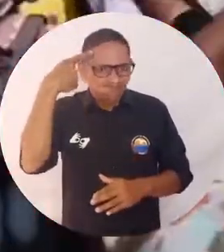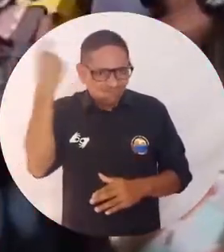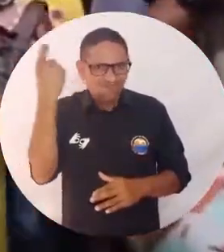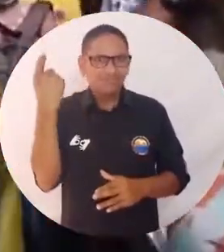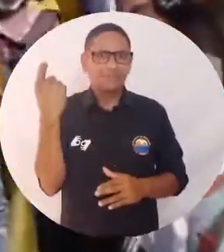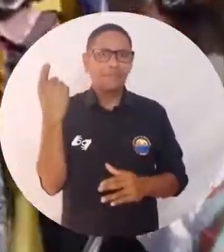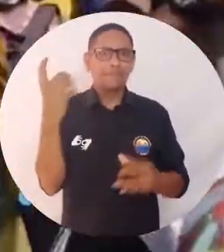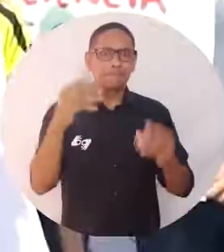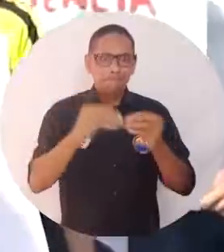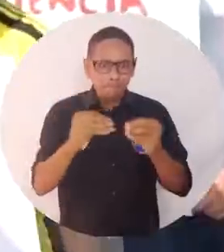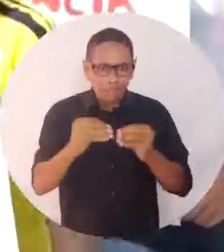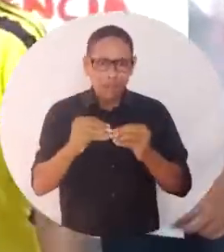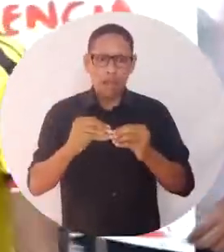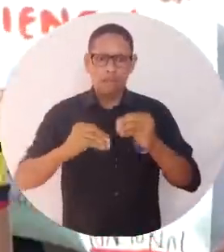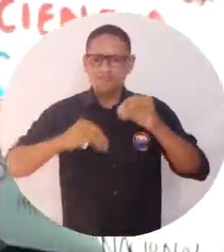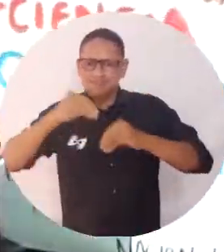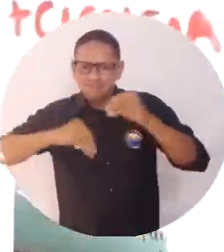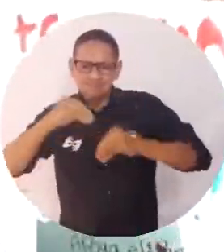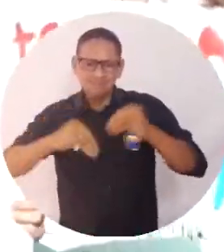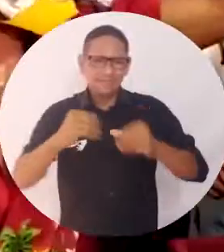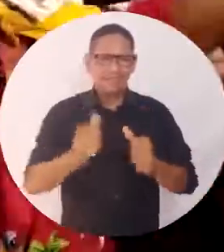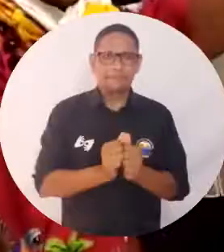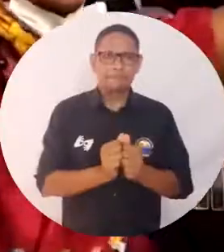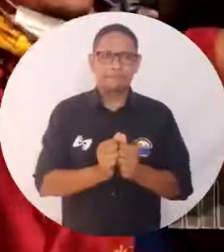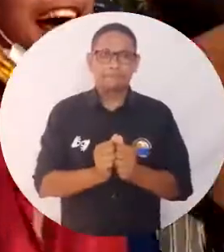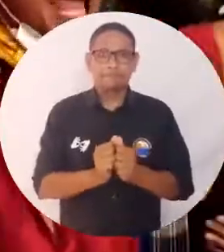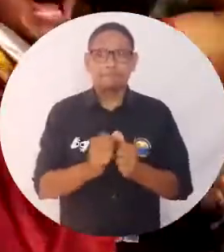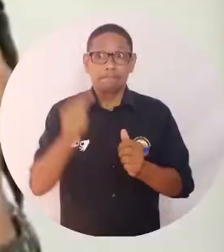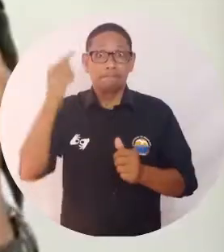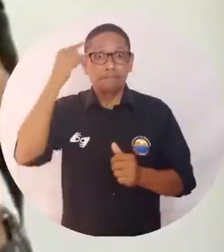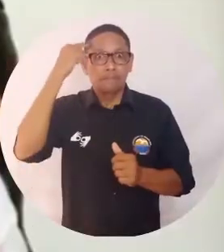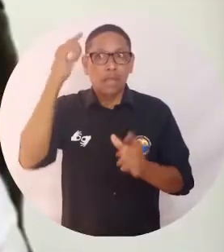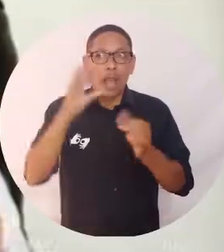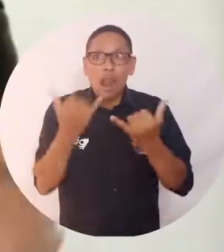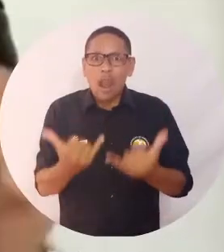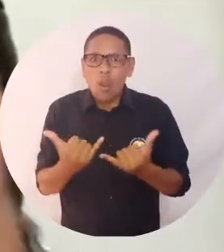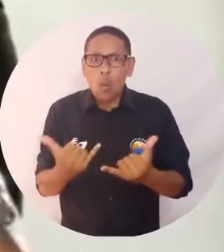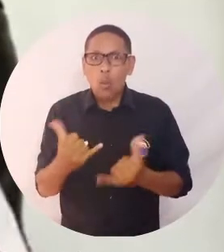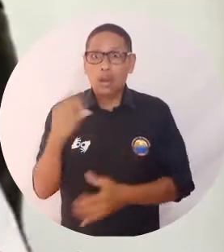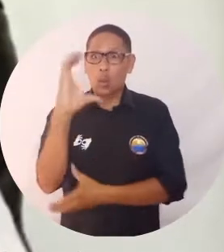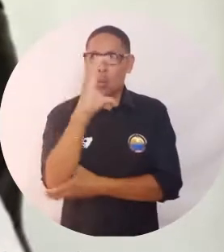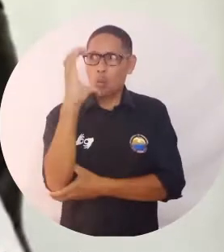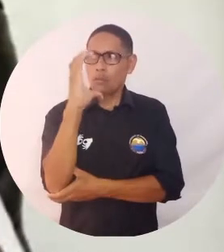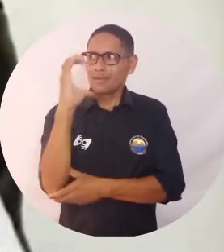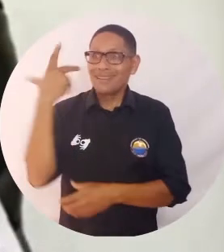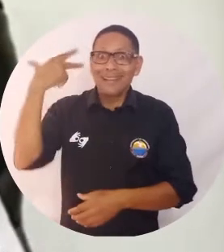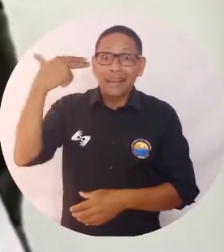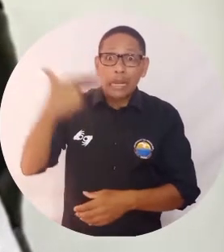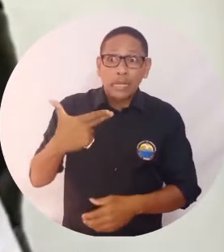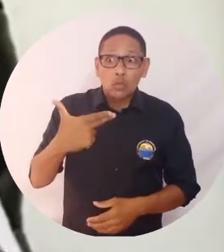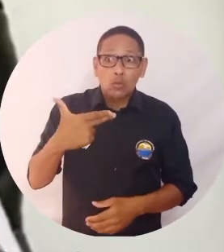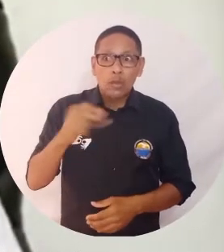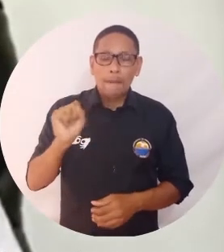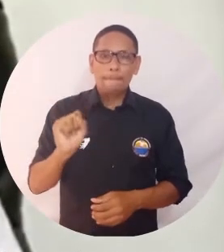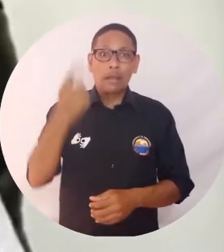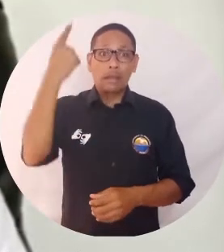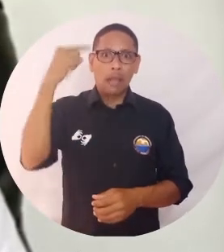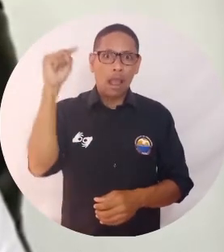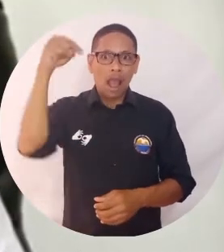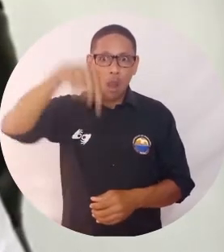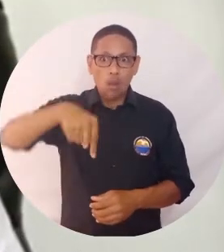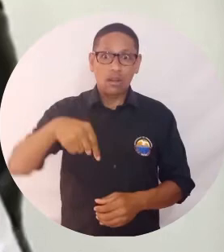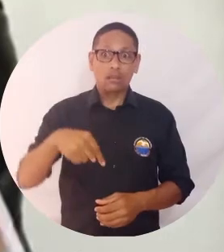vez en un desafío, en un reto enorme para nosotros. No es malo es cierto que lo que hemos visto nosotros en nuestro país históricamente